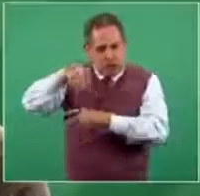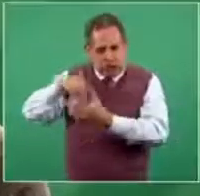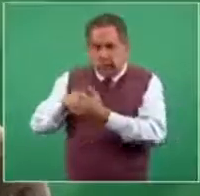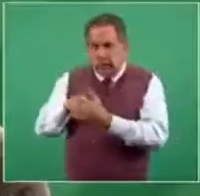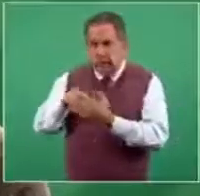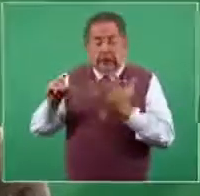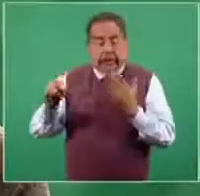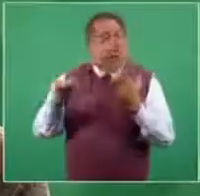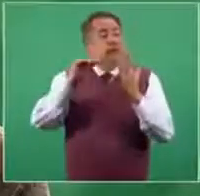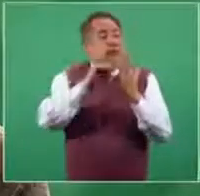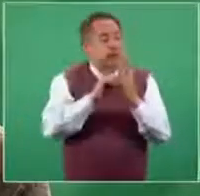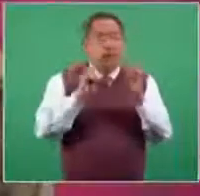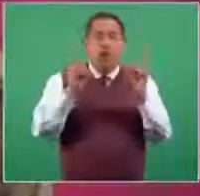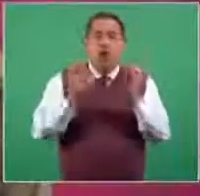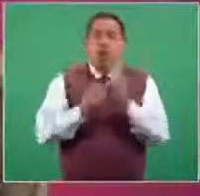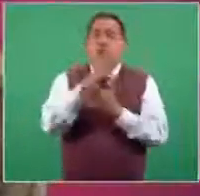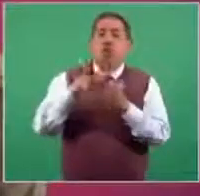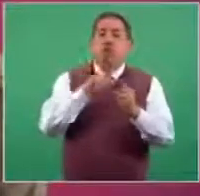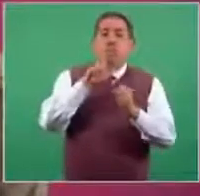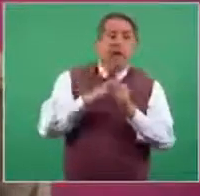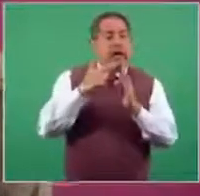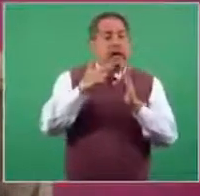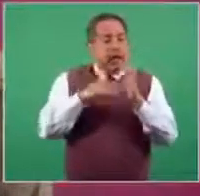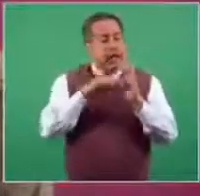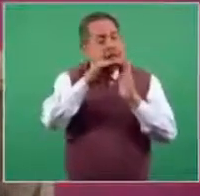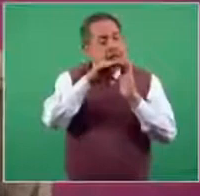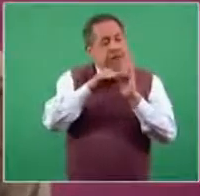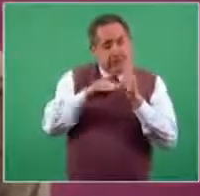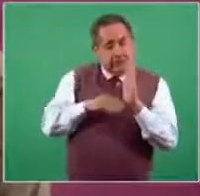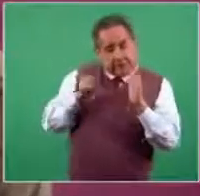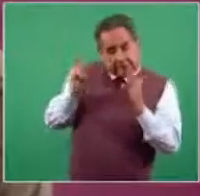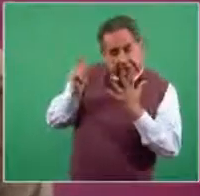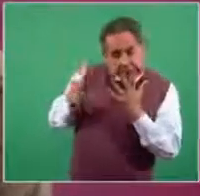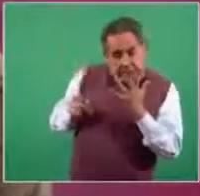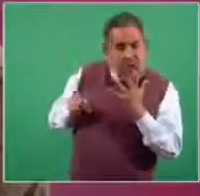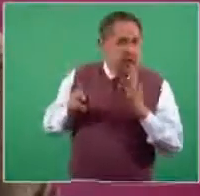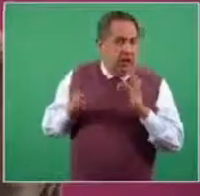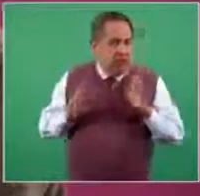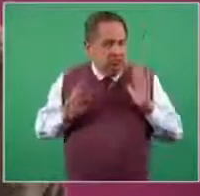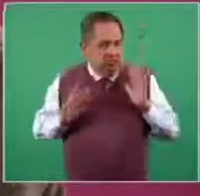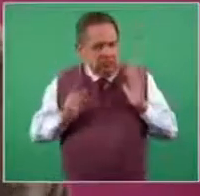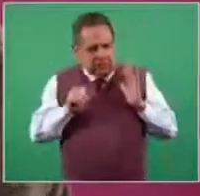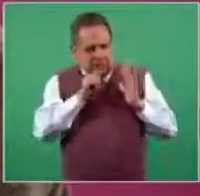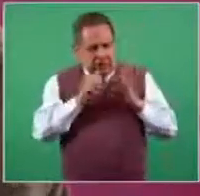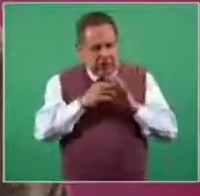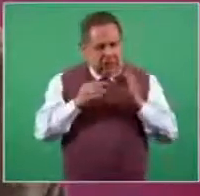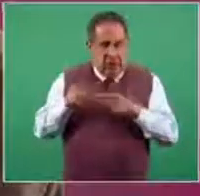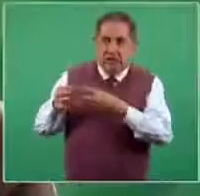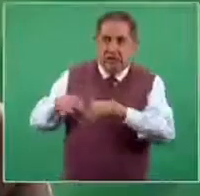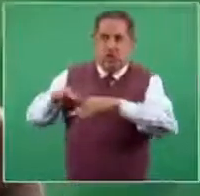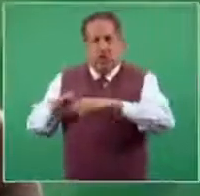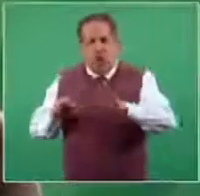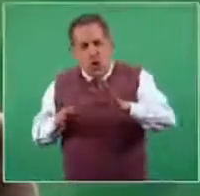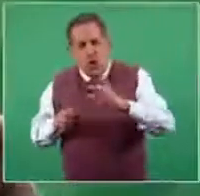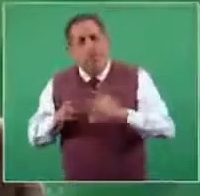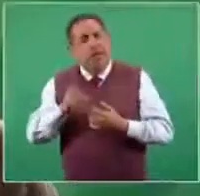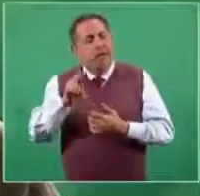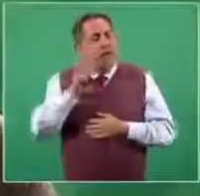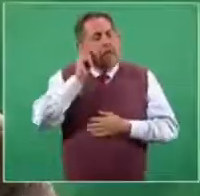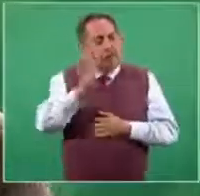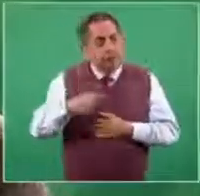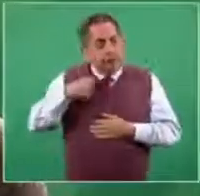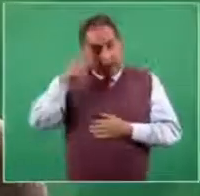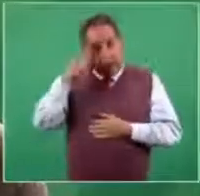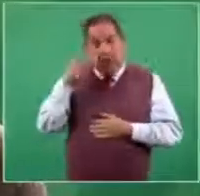original de la nueva normalidad en donde se identificaron las esenciales y las no esenciales, de todos modos